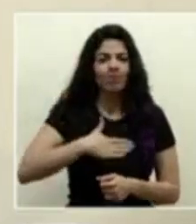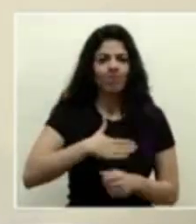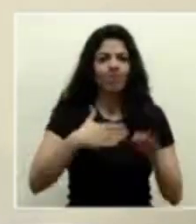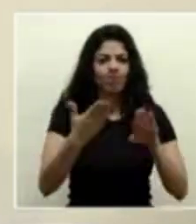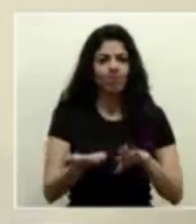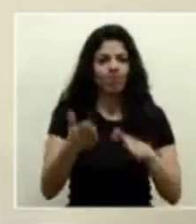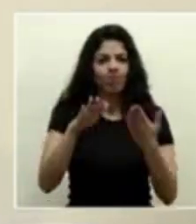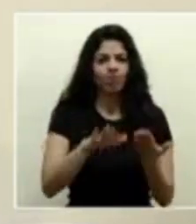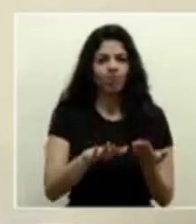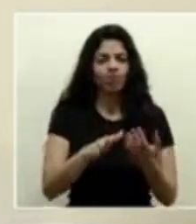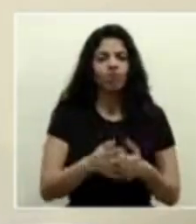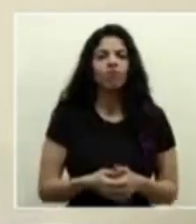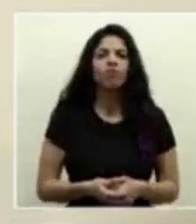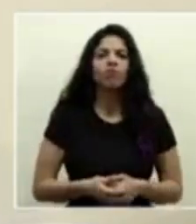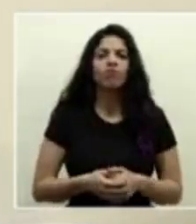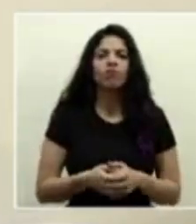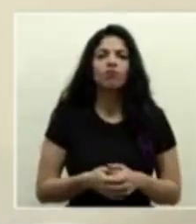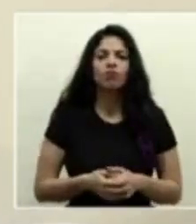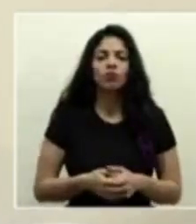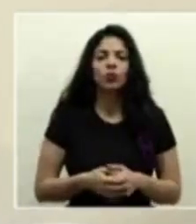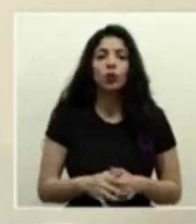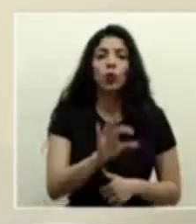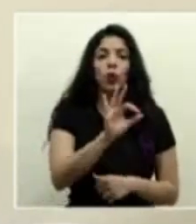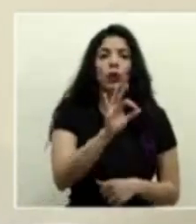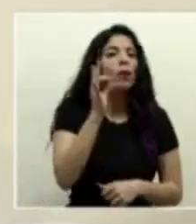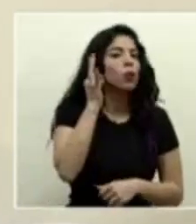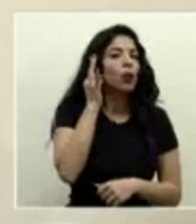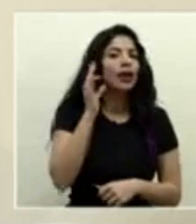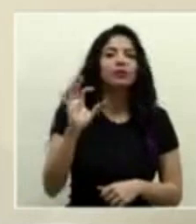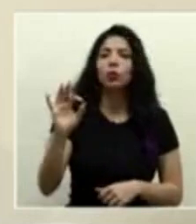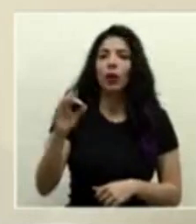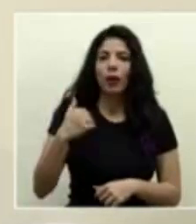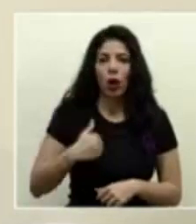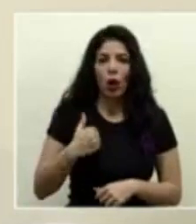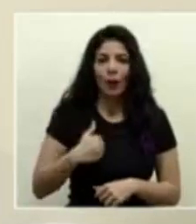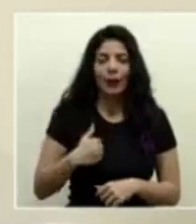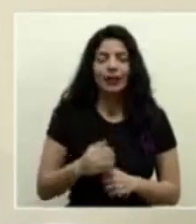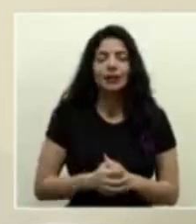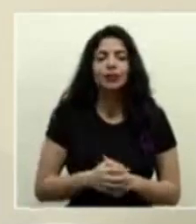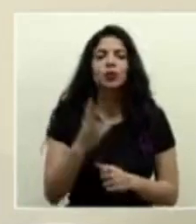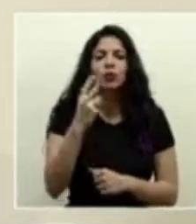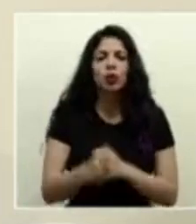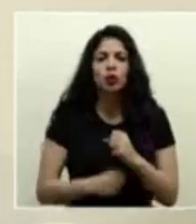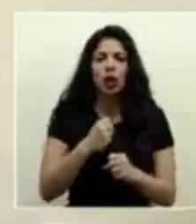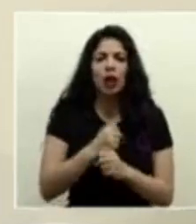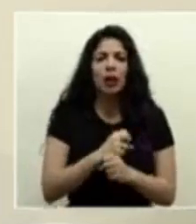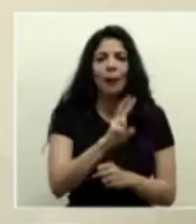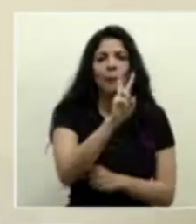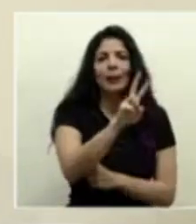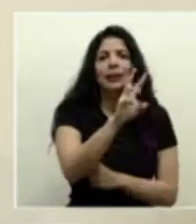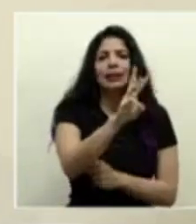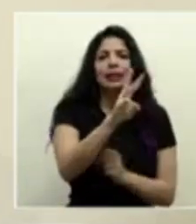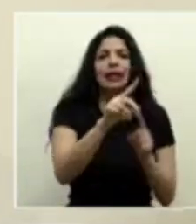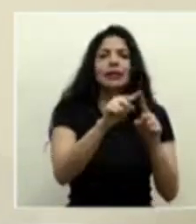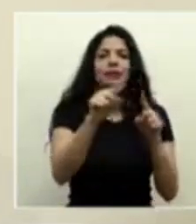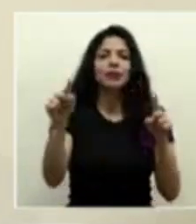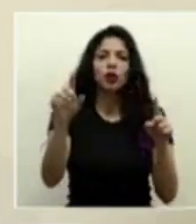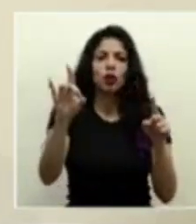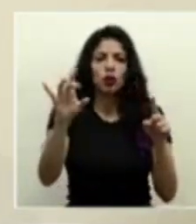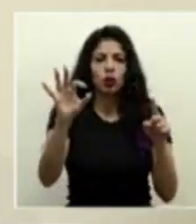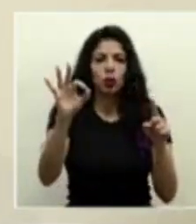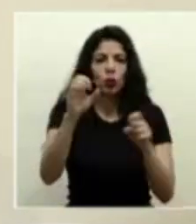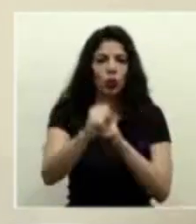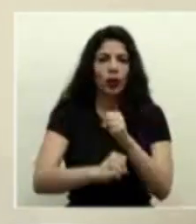fallecimientos. Son 9 mujeres y 9 hombres, con un rango de edad que va desde los 26 hasta los 89